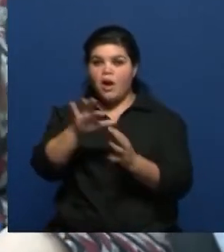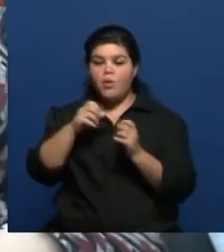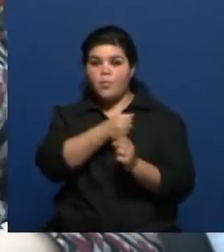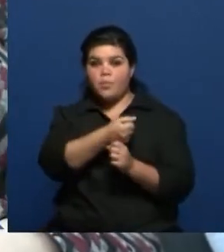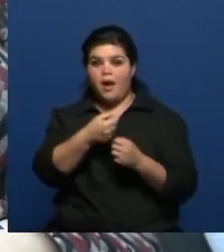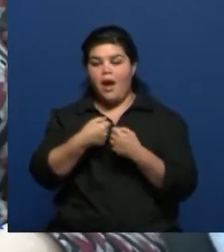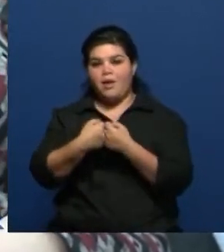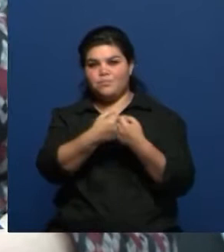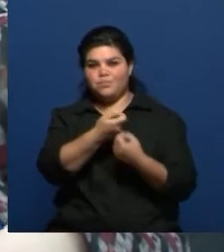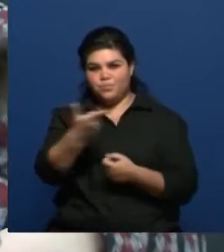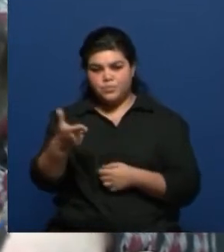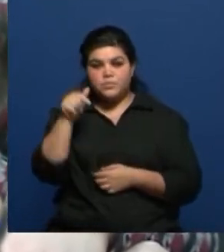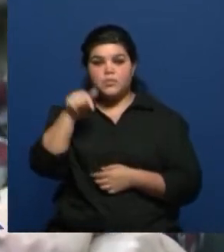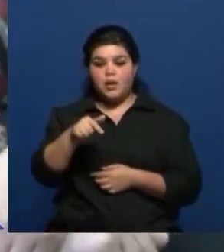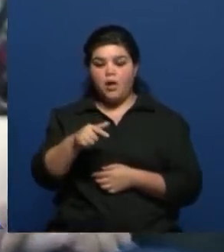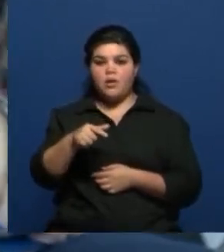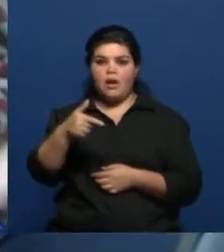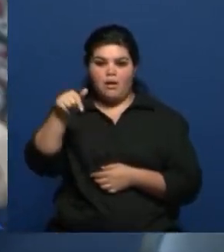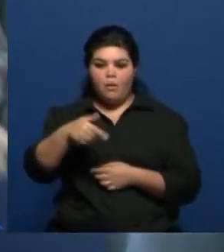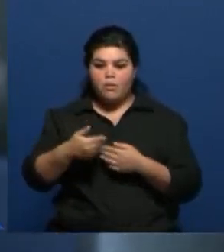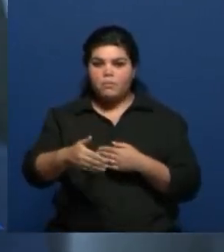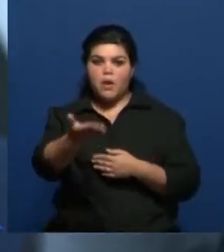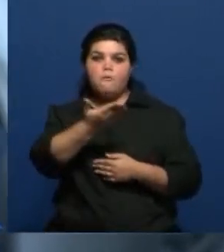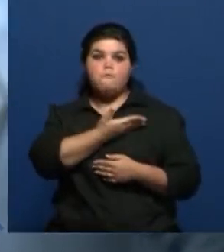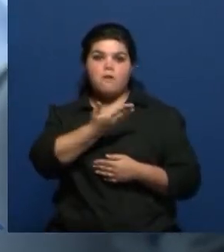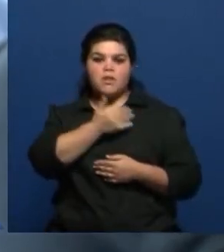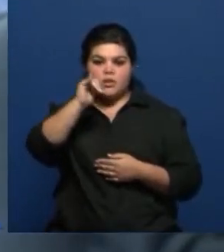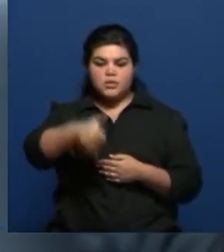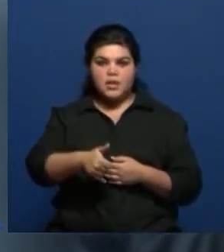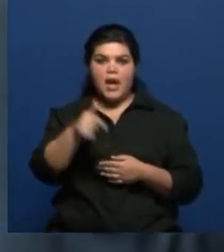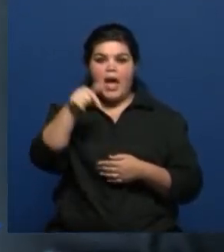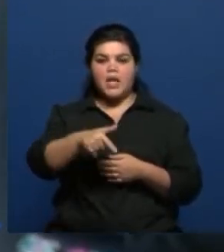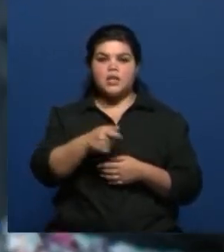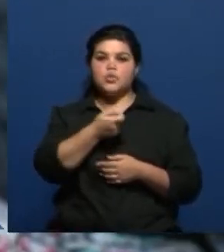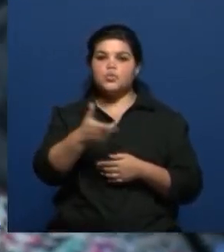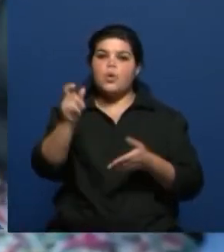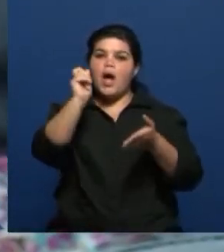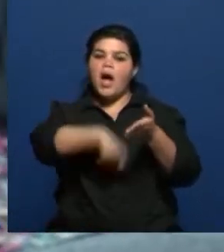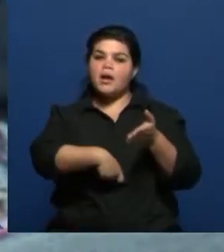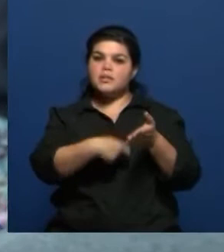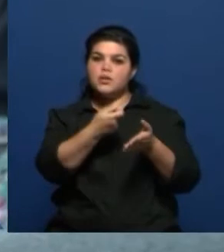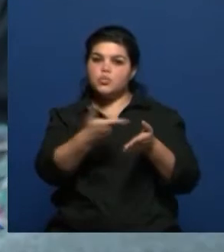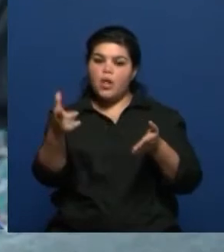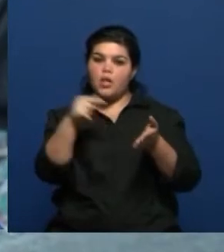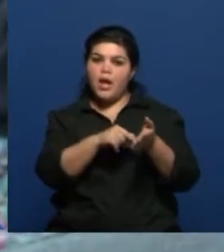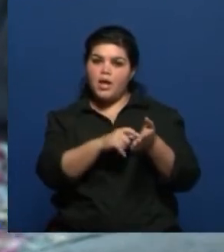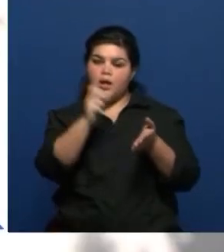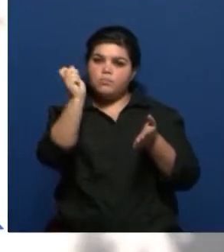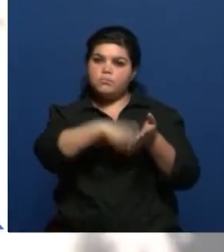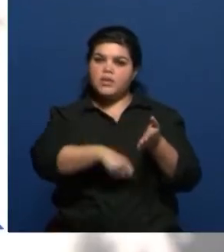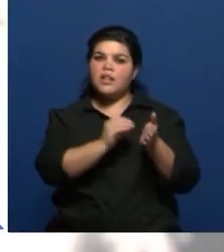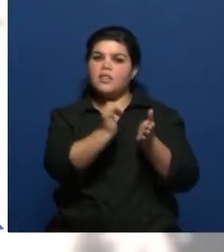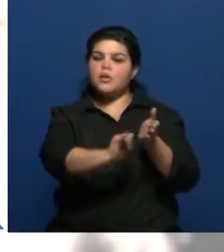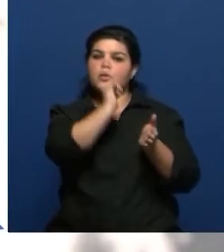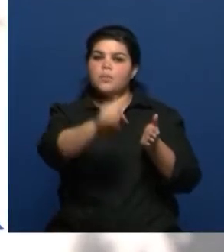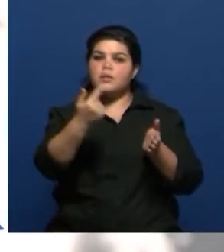recuperamos el año pasado la paritaria a febrero porque eso es lo que se firmó en el acta salarial, que íbamos a paritar a partir